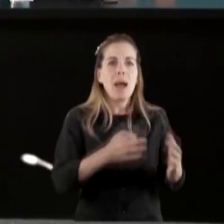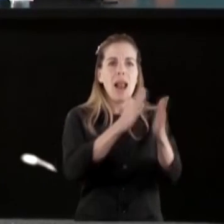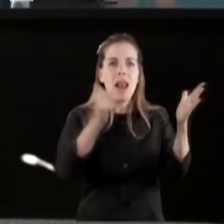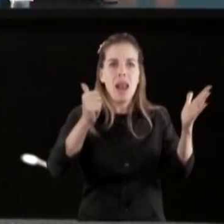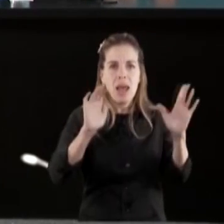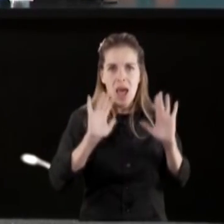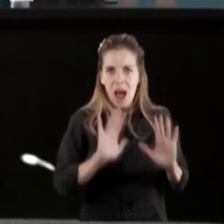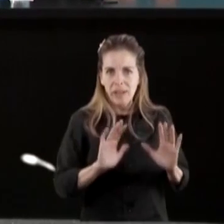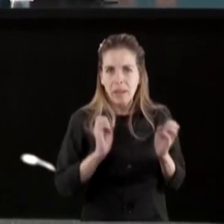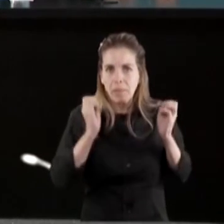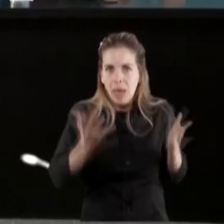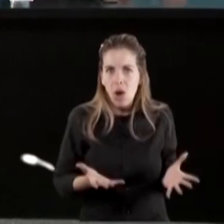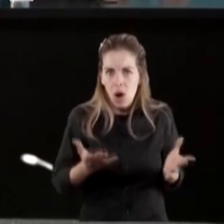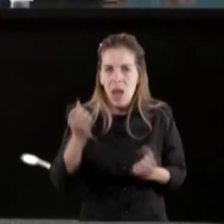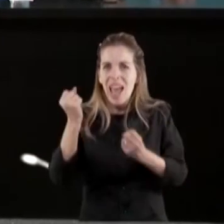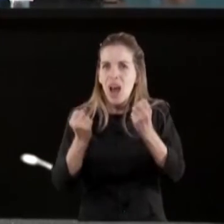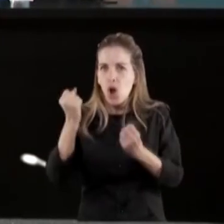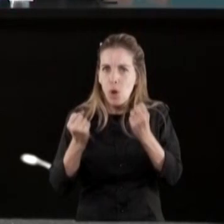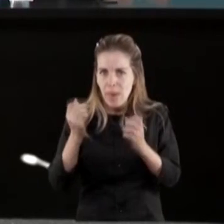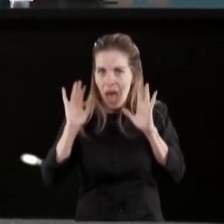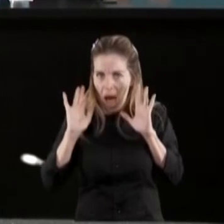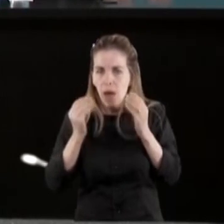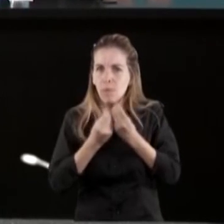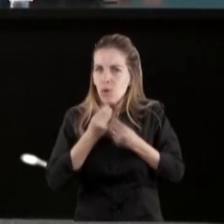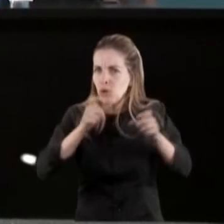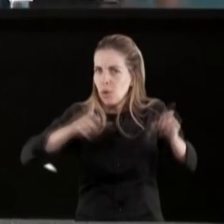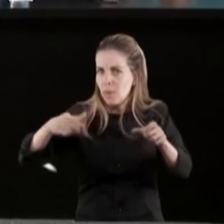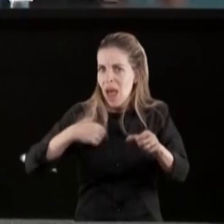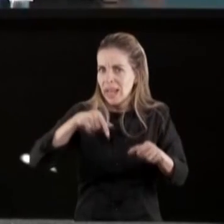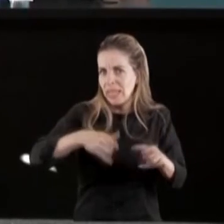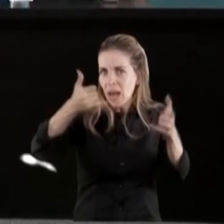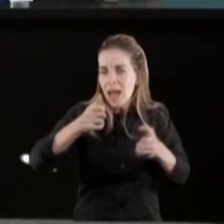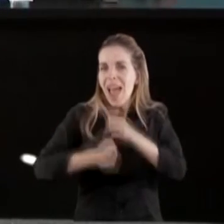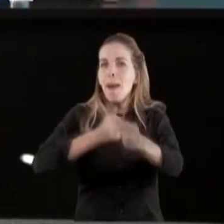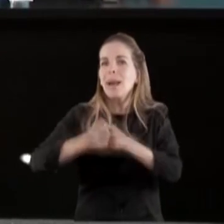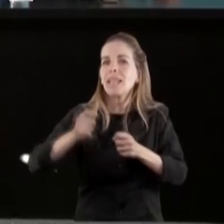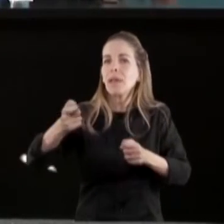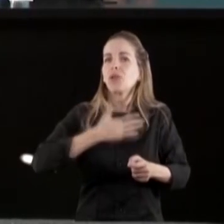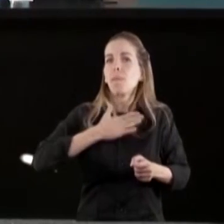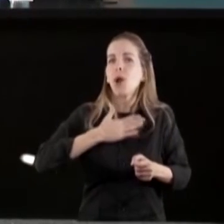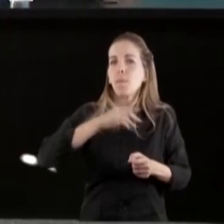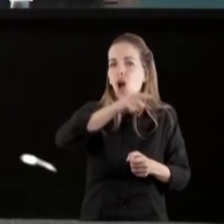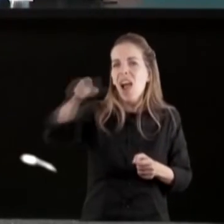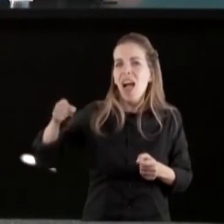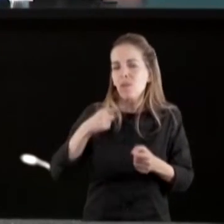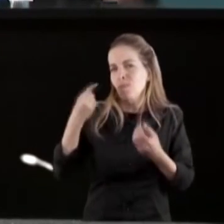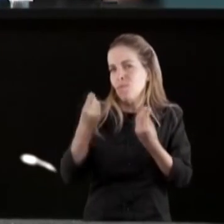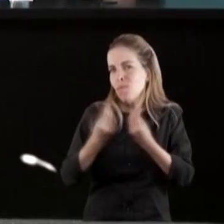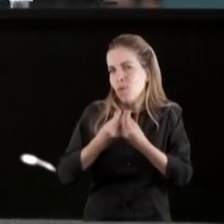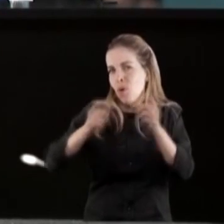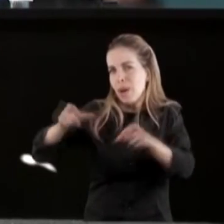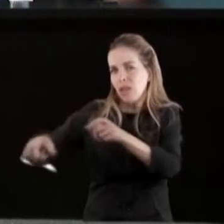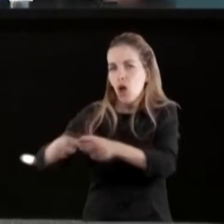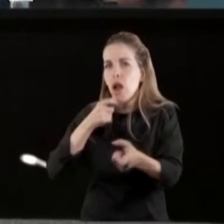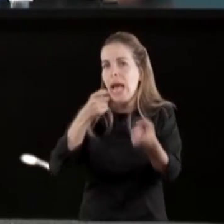millones de argentinos que están produciendo su propio trabajo, que han inventado su propio trabajo en el rubro